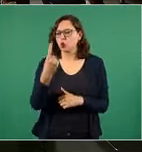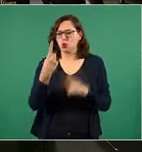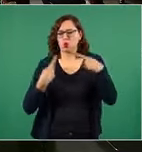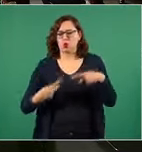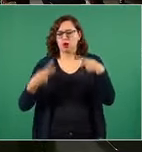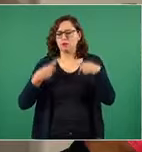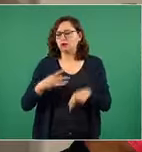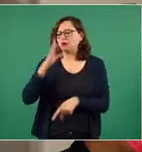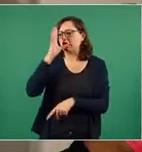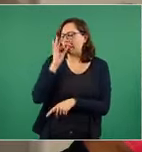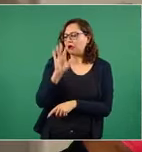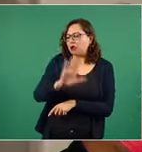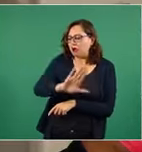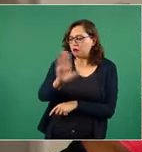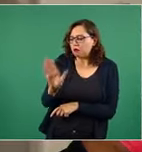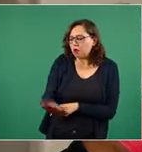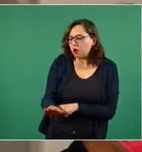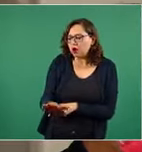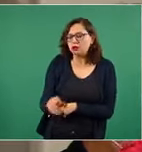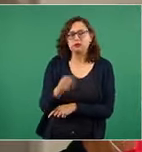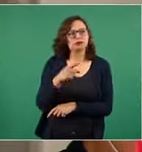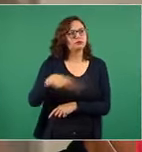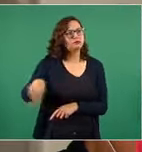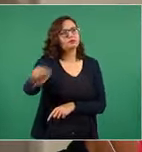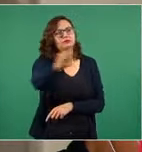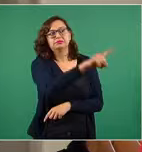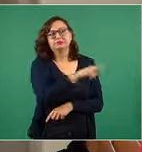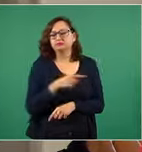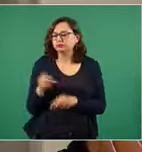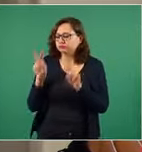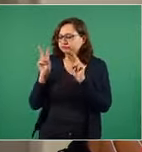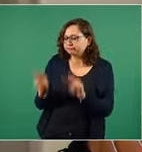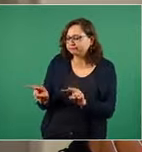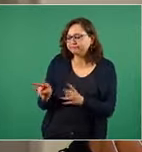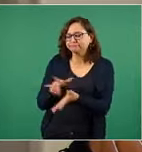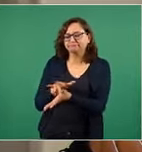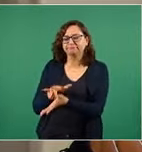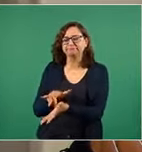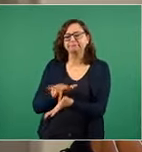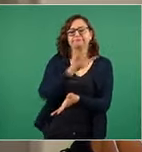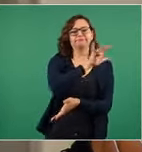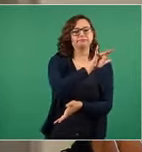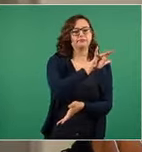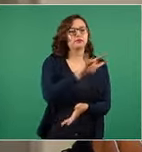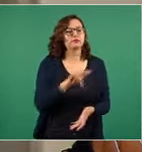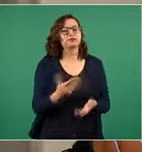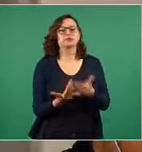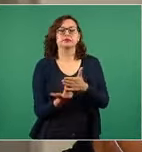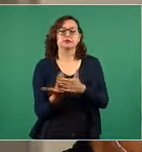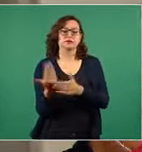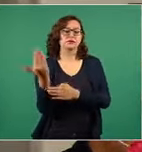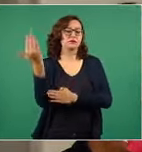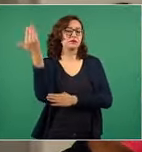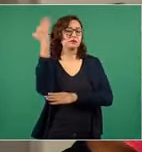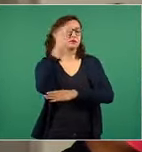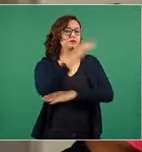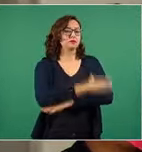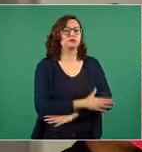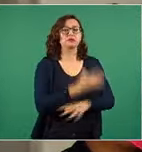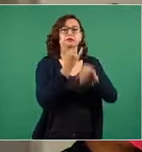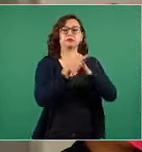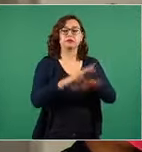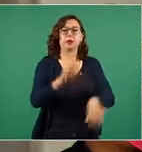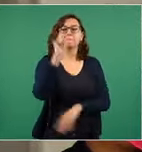Televisa, de TV Azteca, Milenio, El Heraldo, todos los días y todas las horas la misma nota porque pareciera que no hay información.